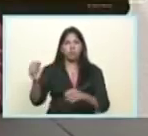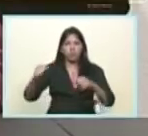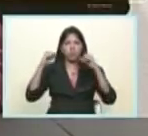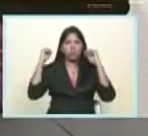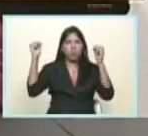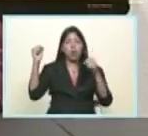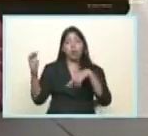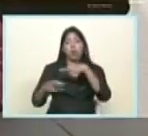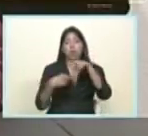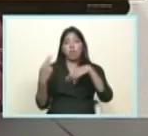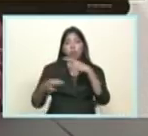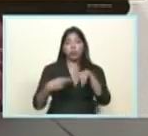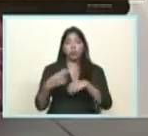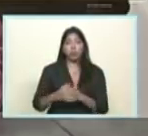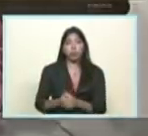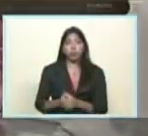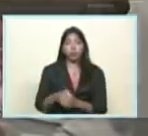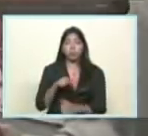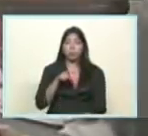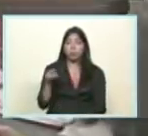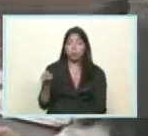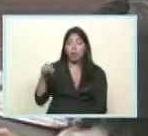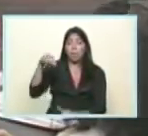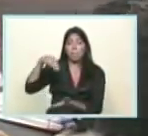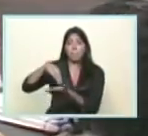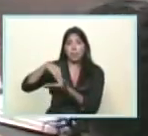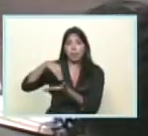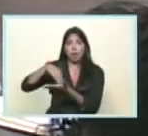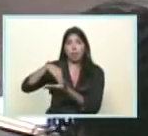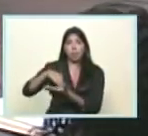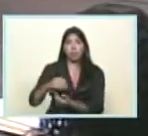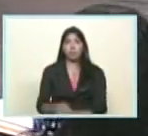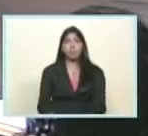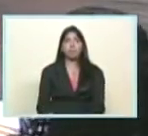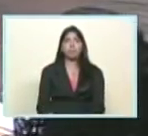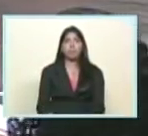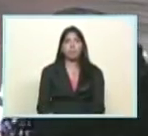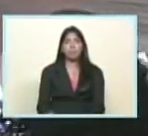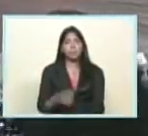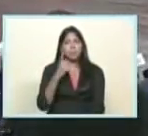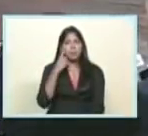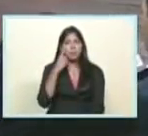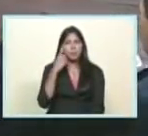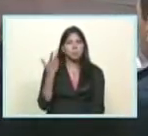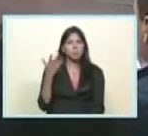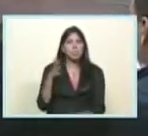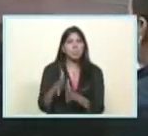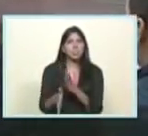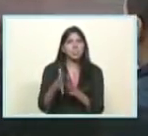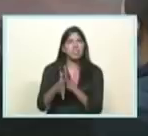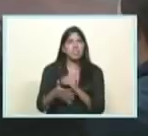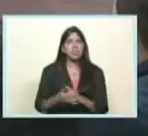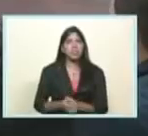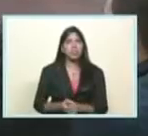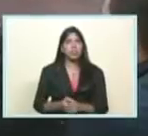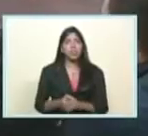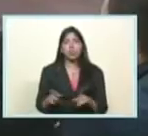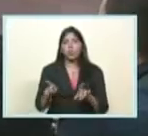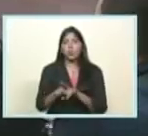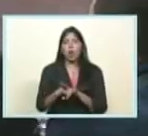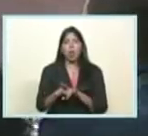obtuvo la revolución en el estado emblemático de la derecha en Miranda. Y cómo eso significa el fin,